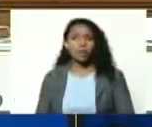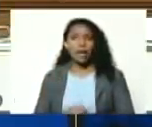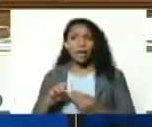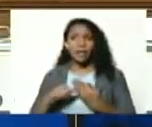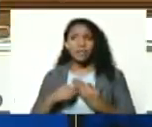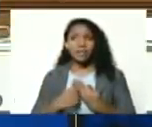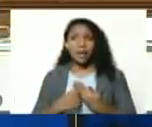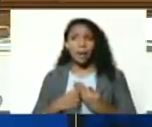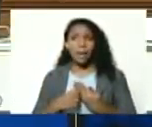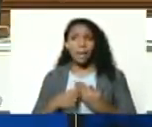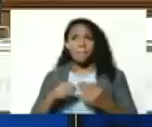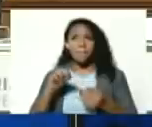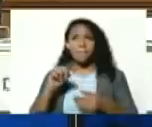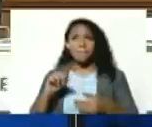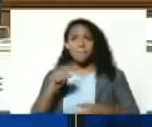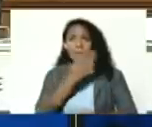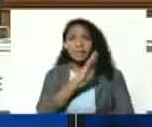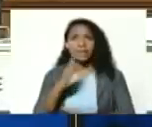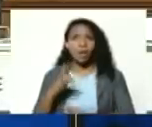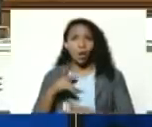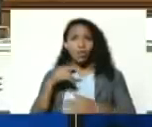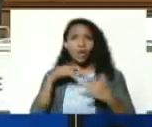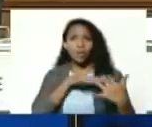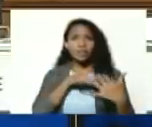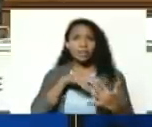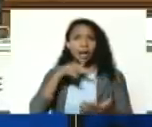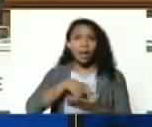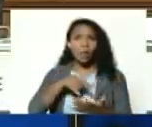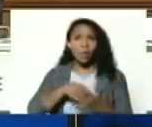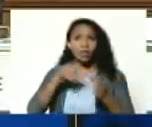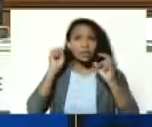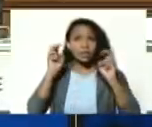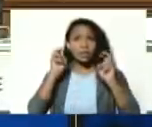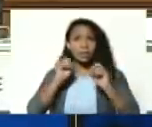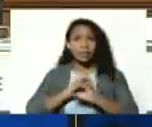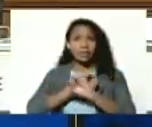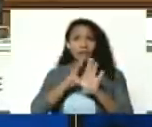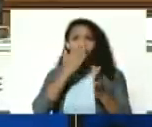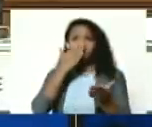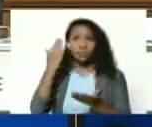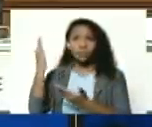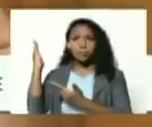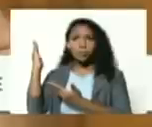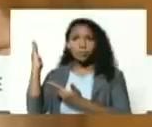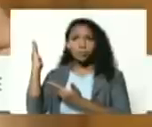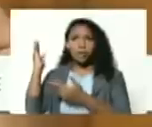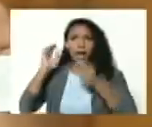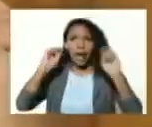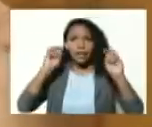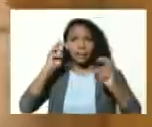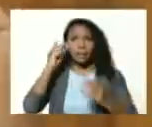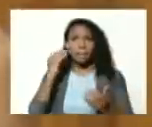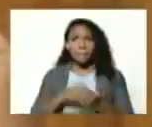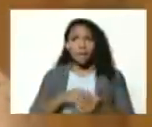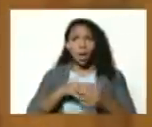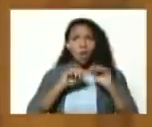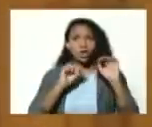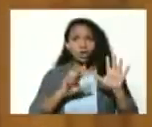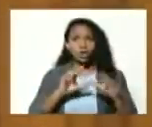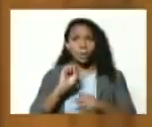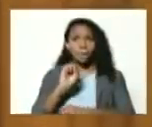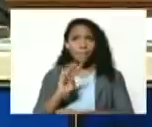Bicentenario de la Batalla de Carabobo contexto y aclaraciones el dilema de Bolívar en 1821